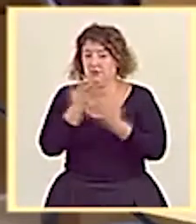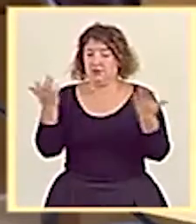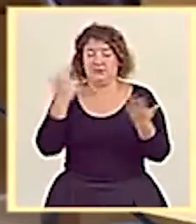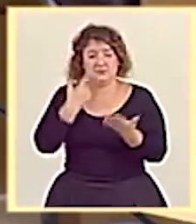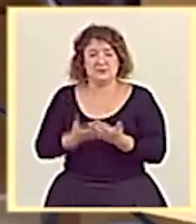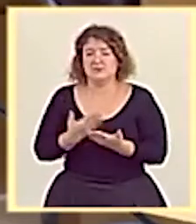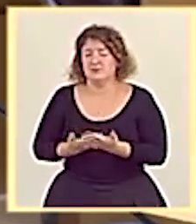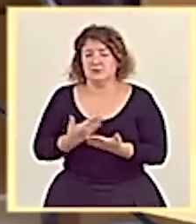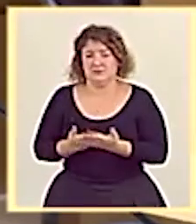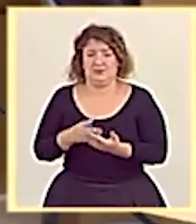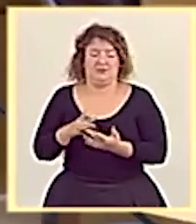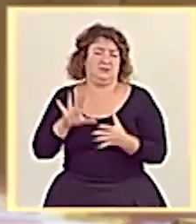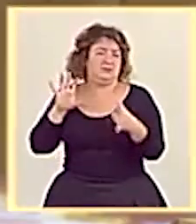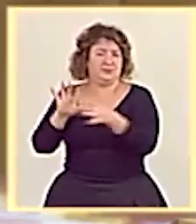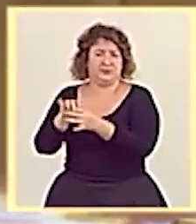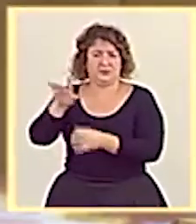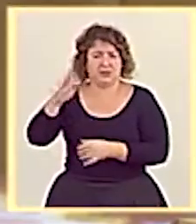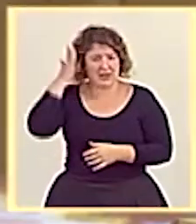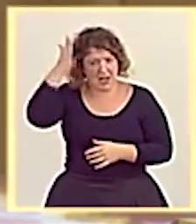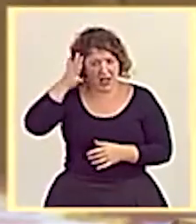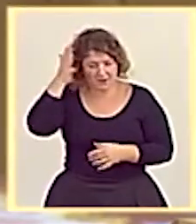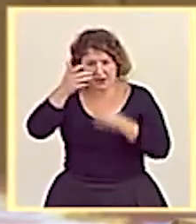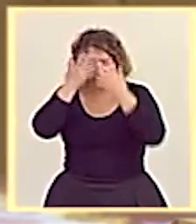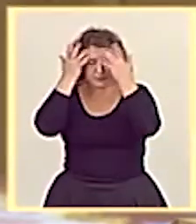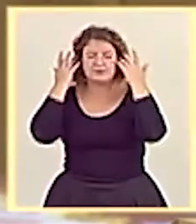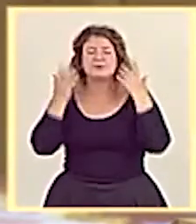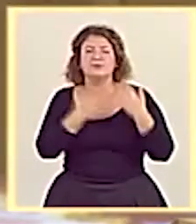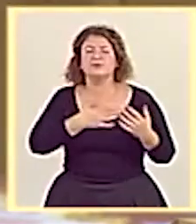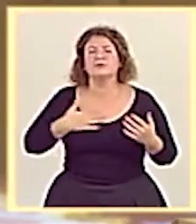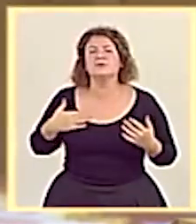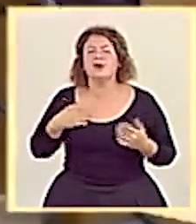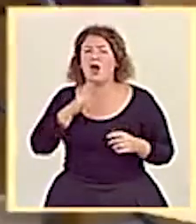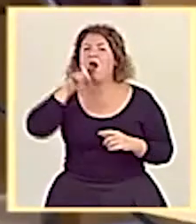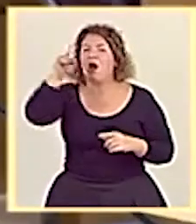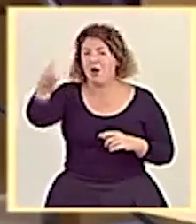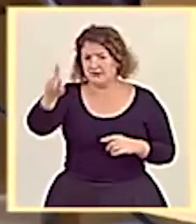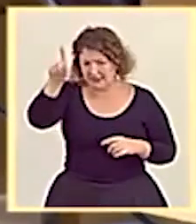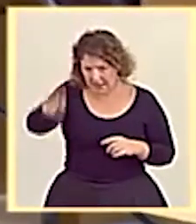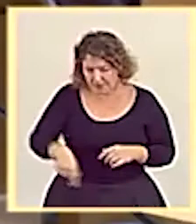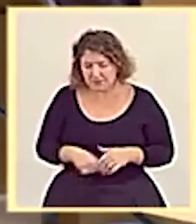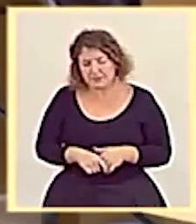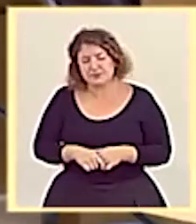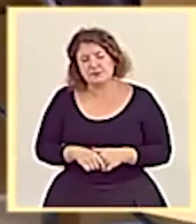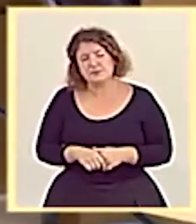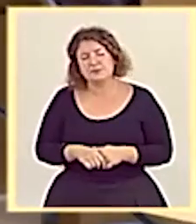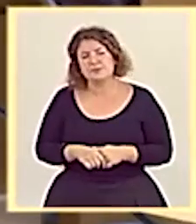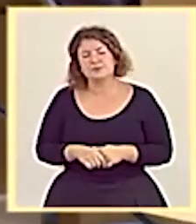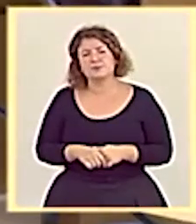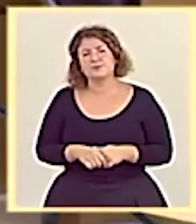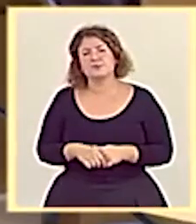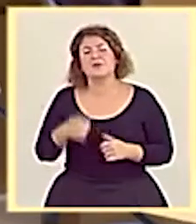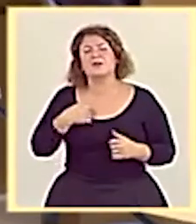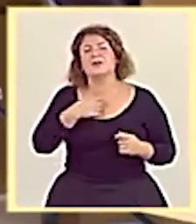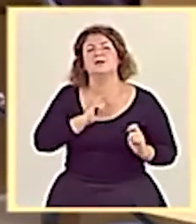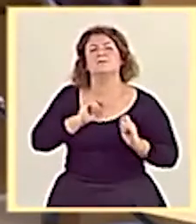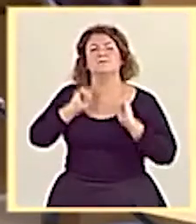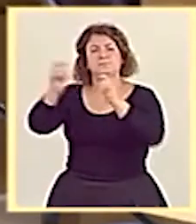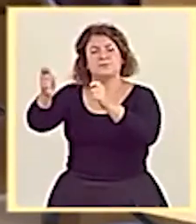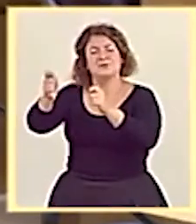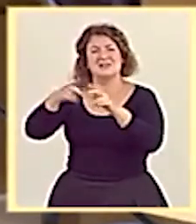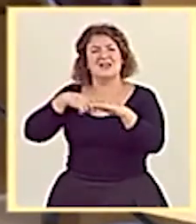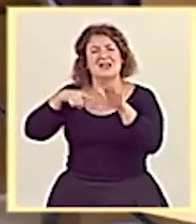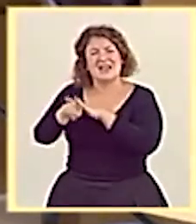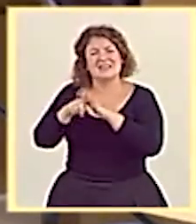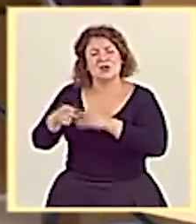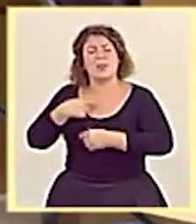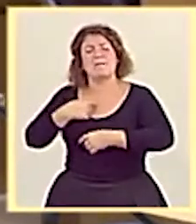claramente a su comunidad. En esta misma línea quiero también anunciarle, señor Martínez, que los traspasos de funciones y servicios en gestión del